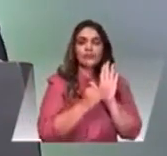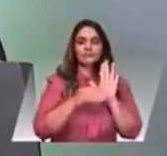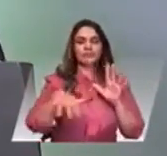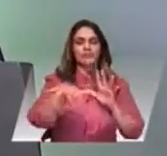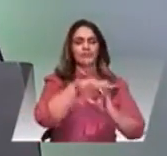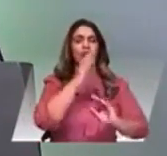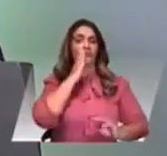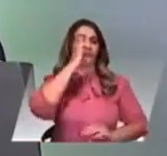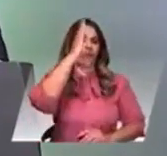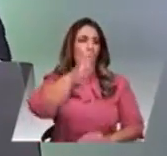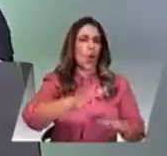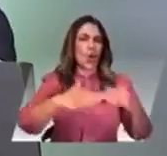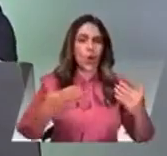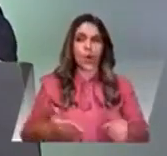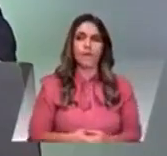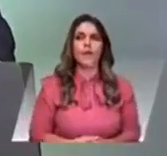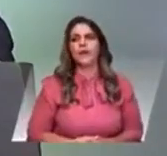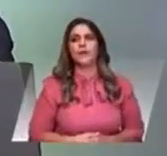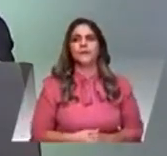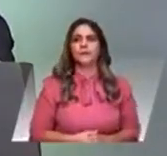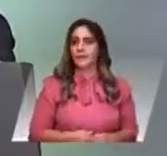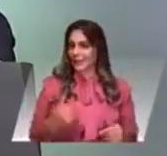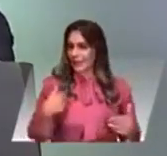futuro y cómo avanzar hacia ella.